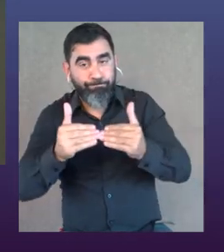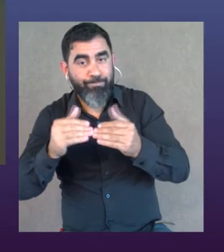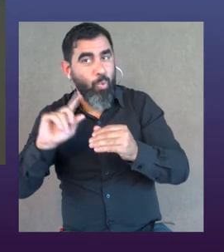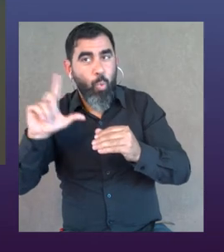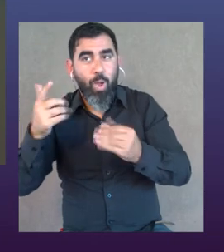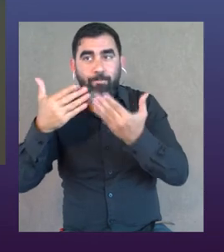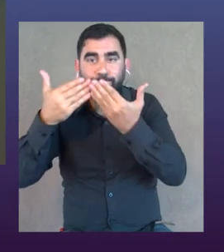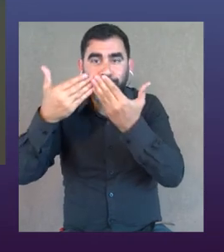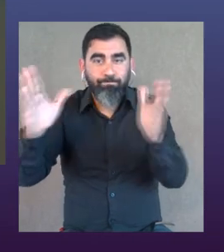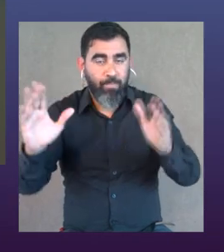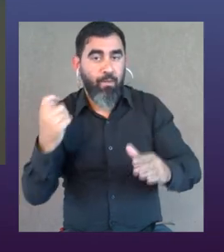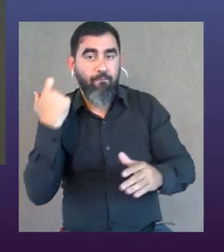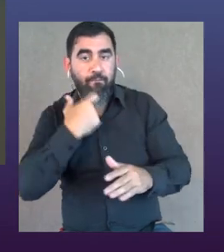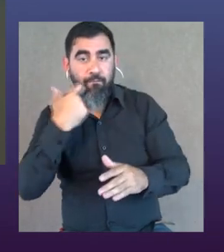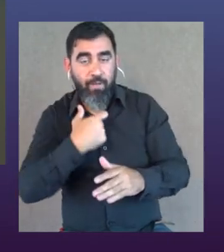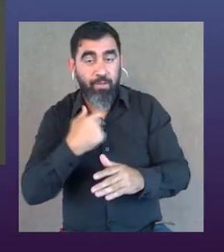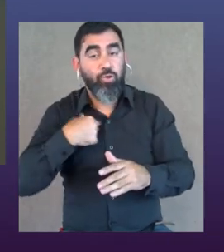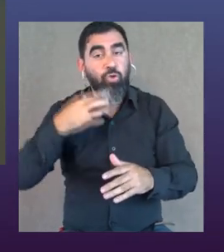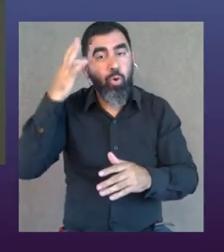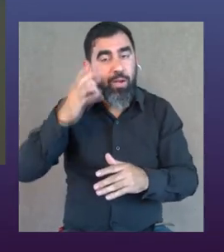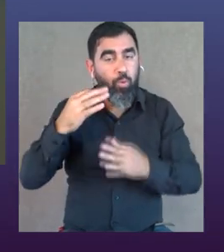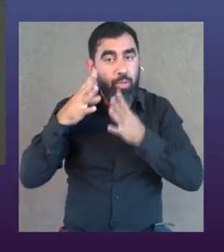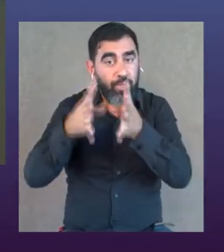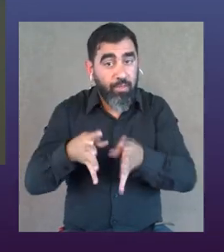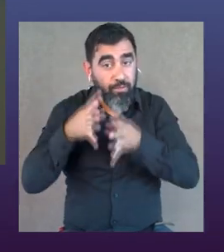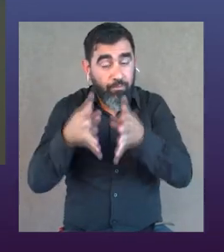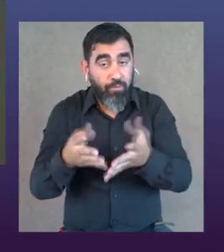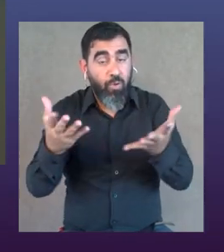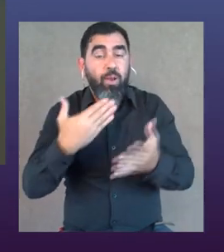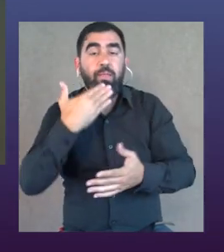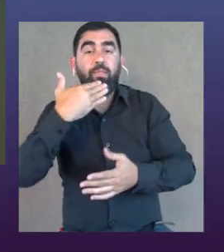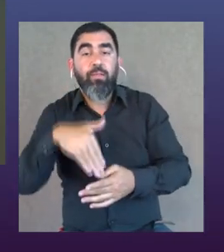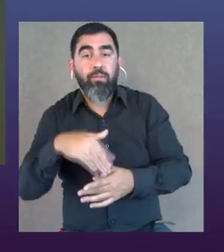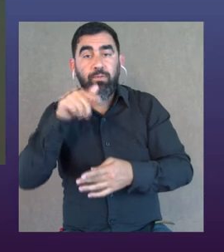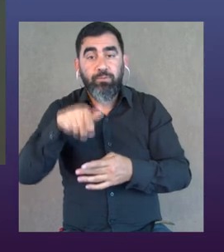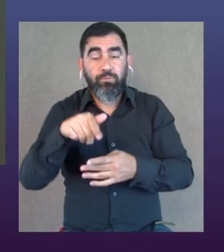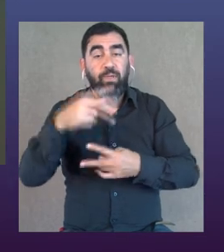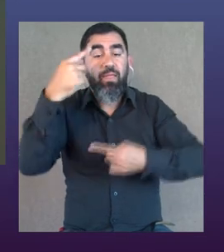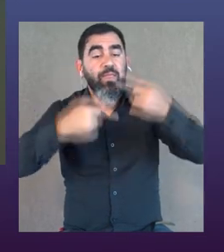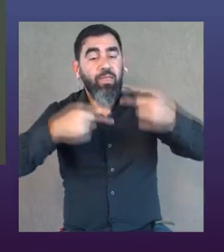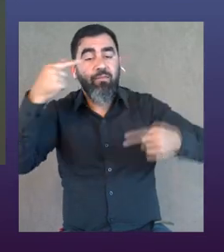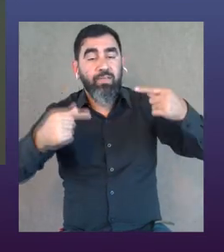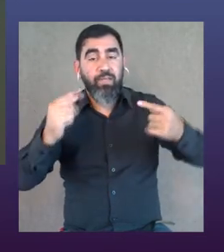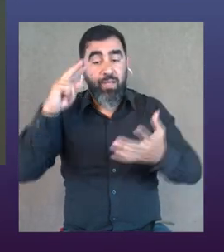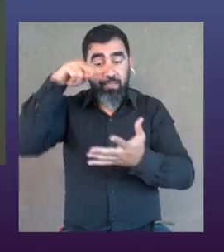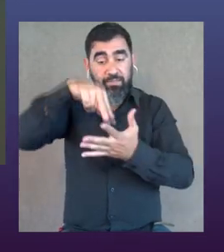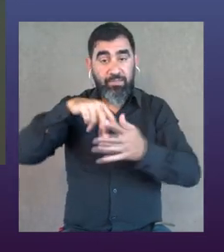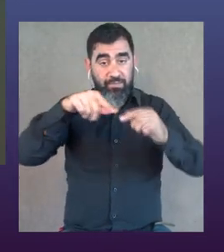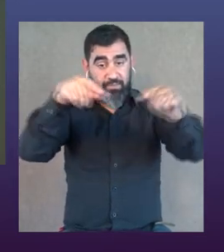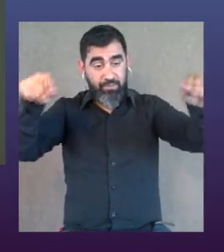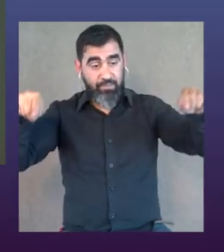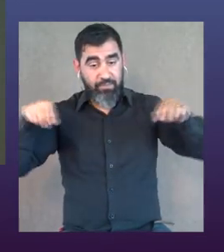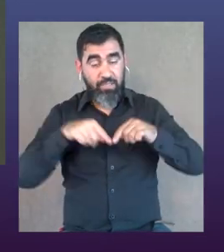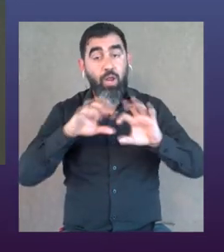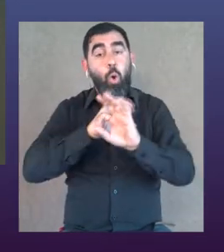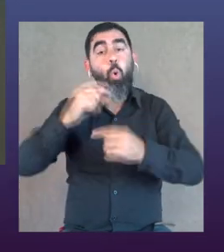sigue quedando puertas adentro. Entonces, me parece que el desafío está en entender que la diversidad en